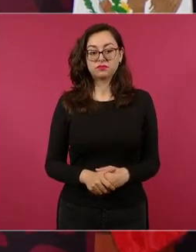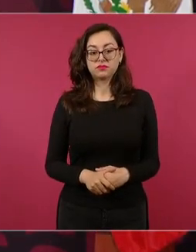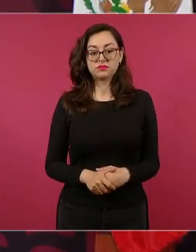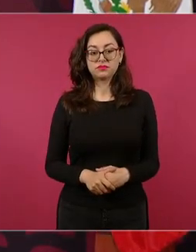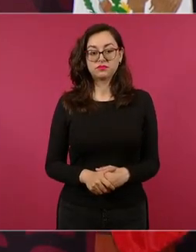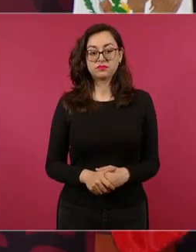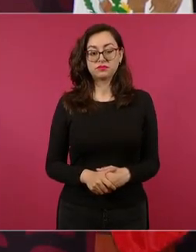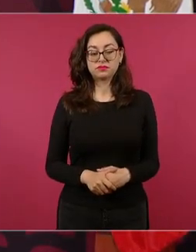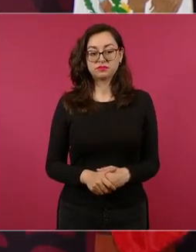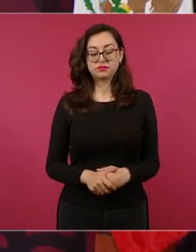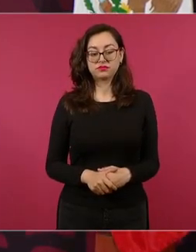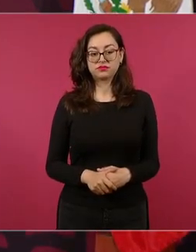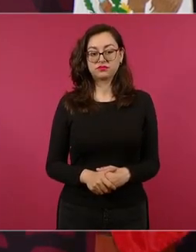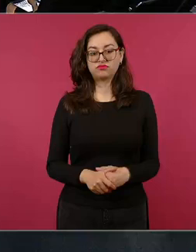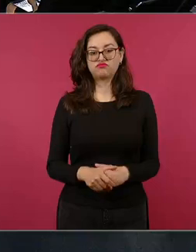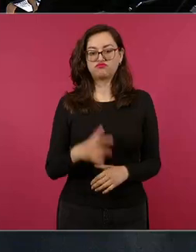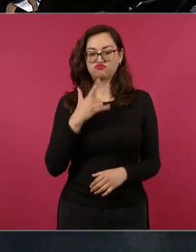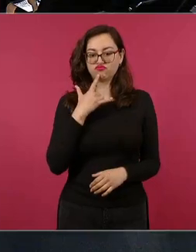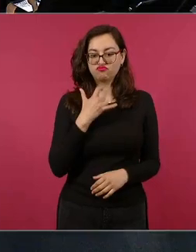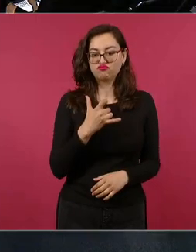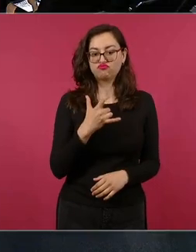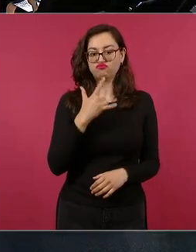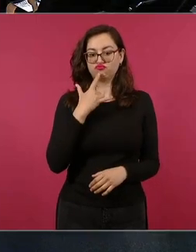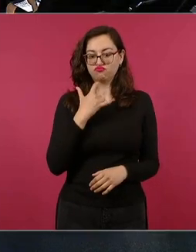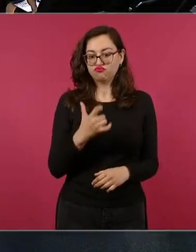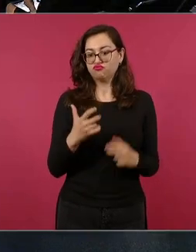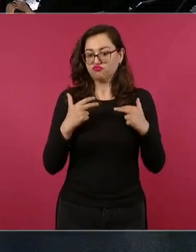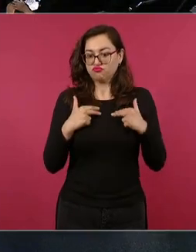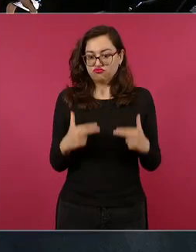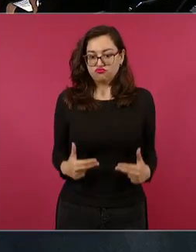y seguir fortaleciendo el humanismo